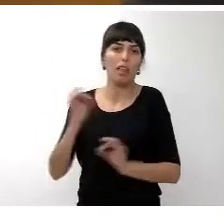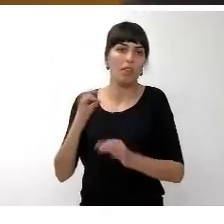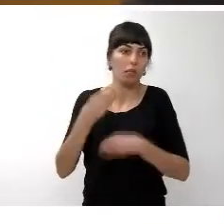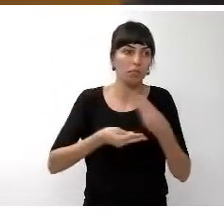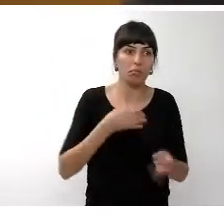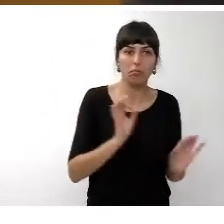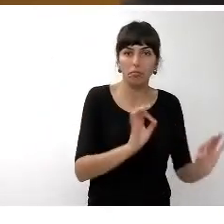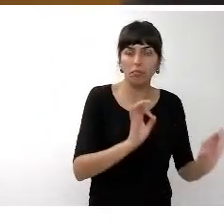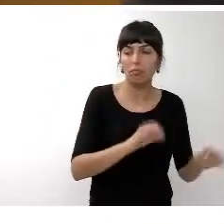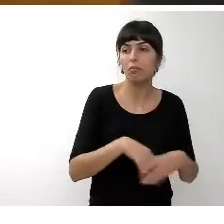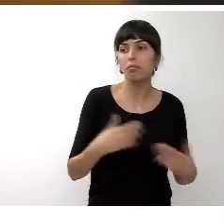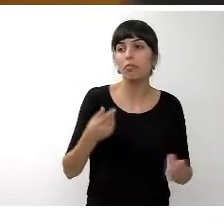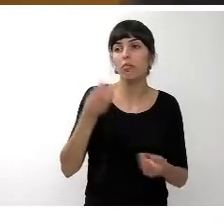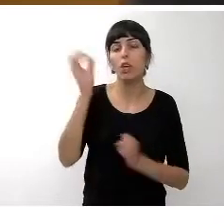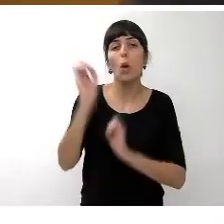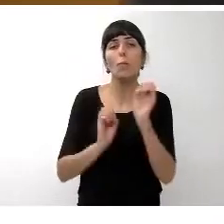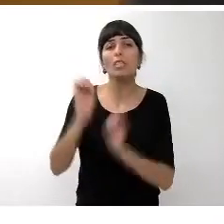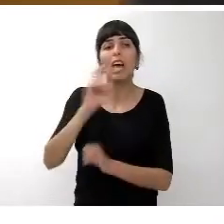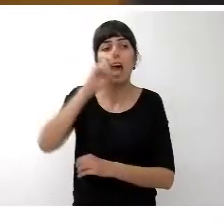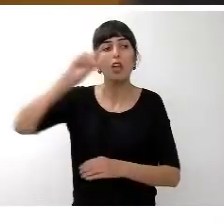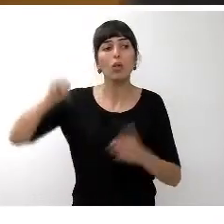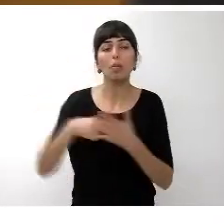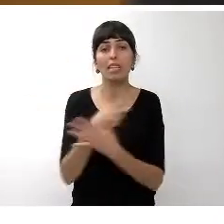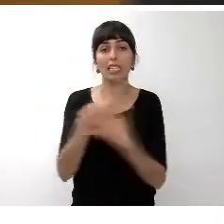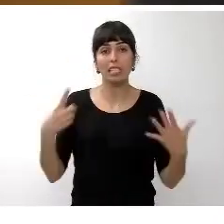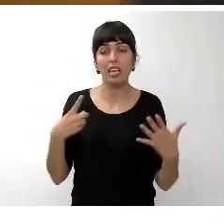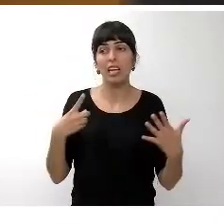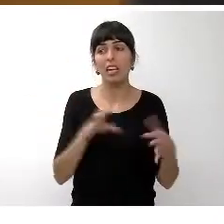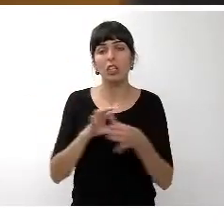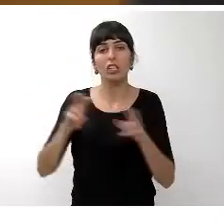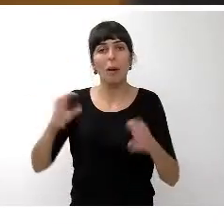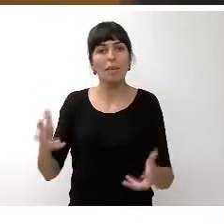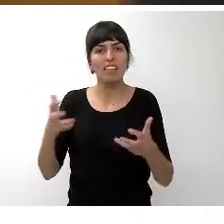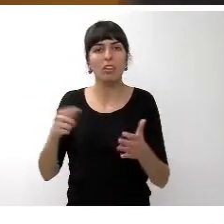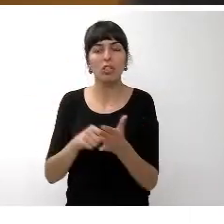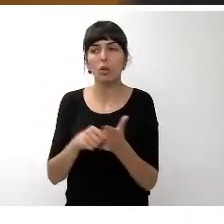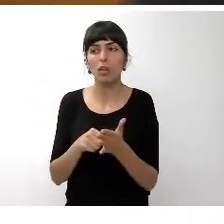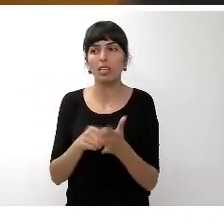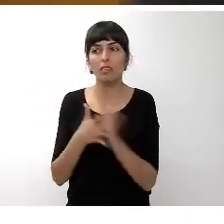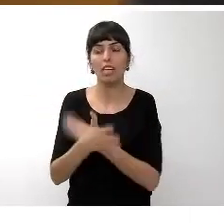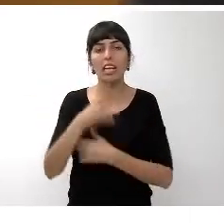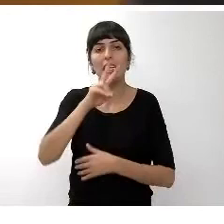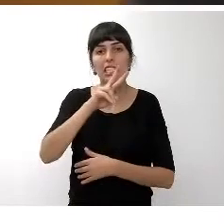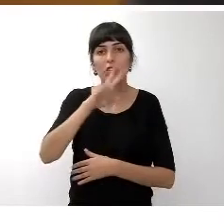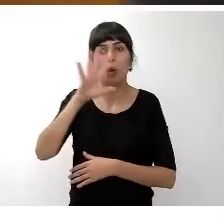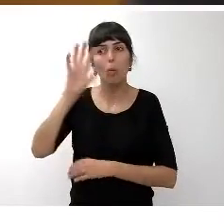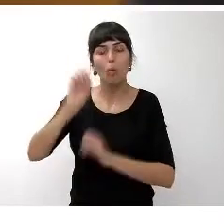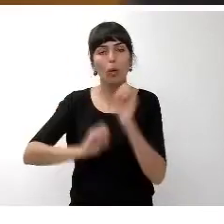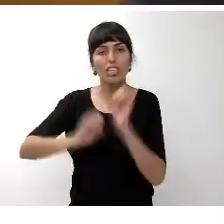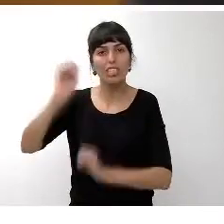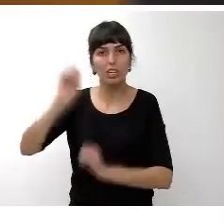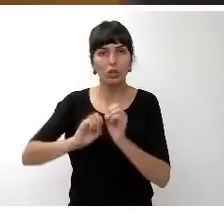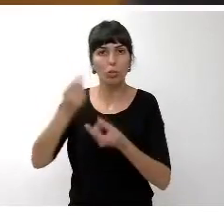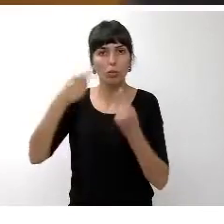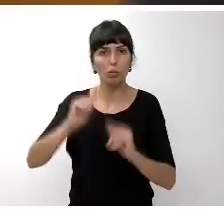2016 se destina al servicio de la deuda es de un 5% del presupuesto total de la